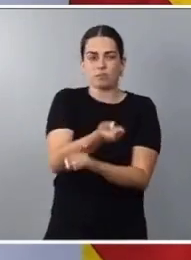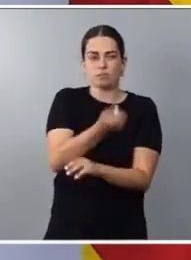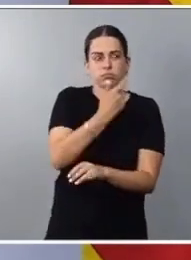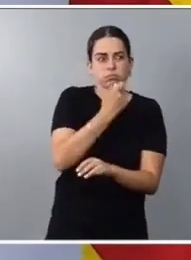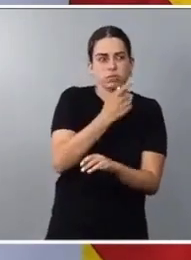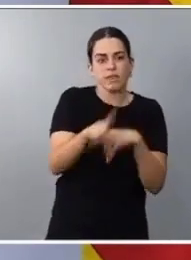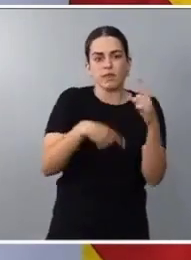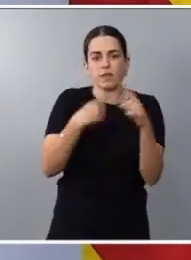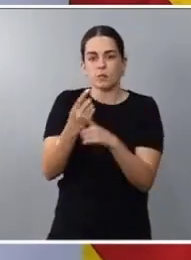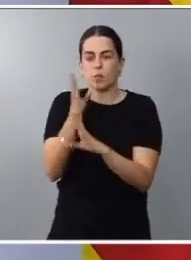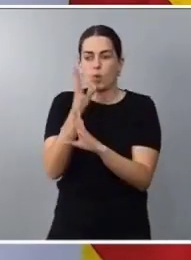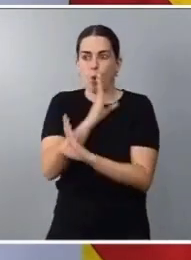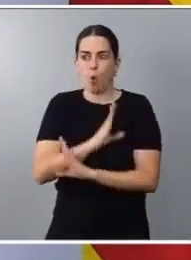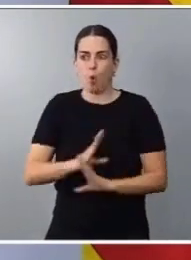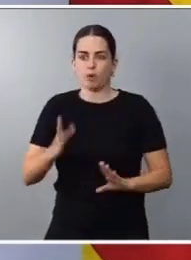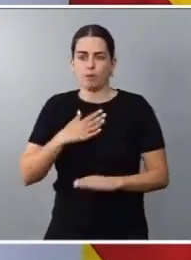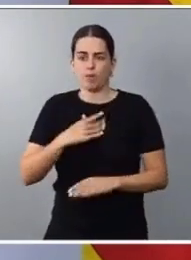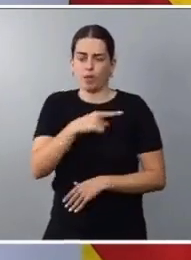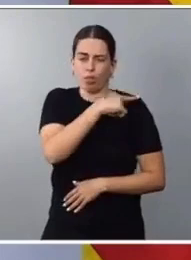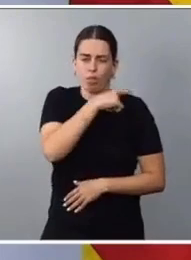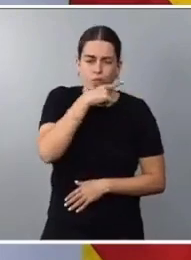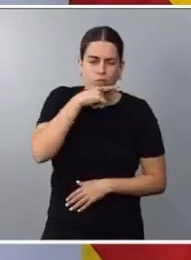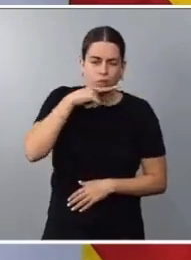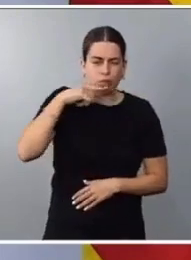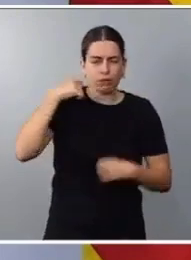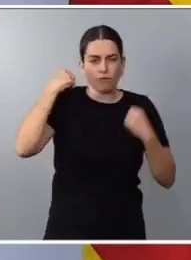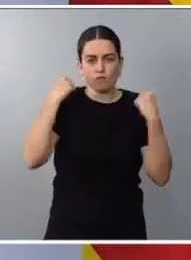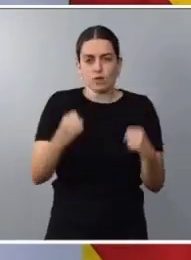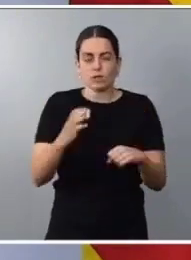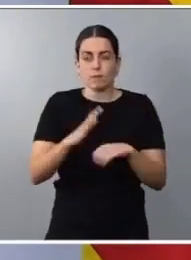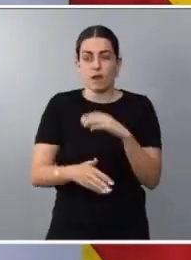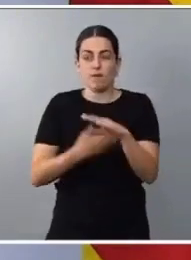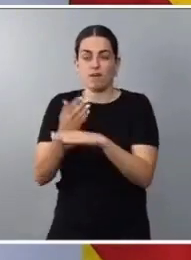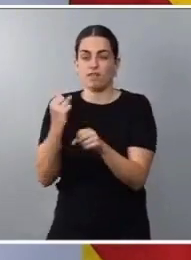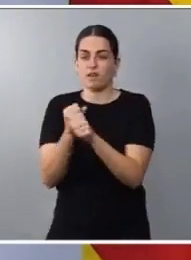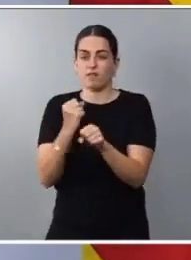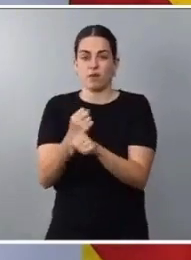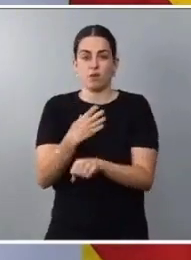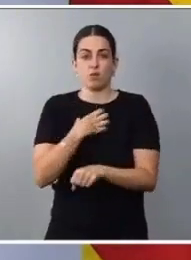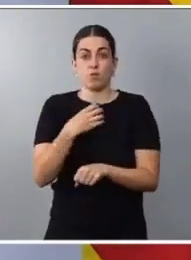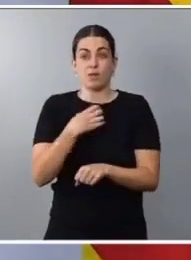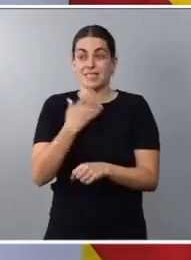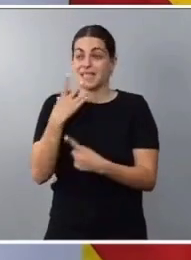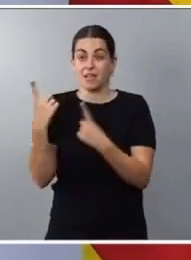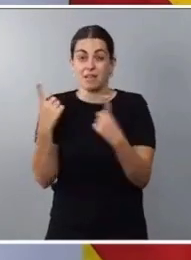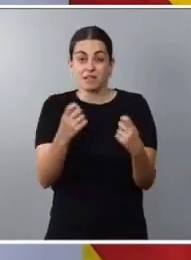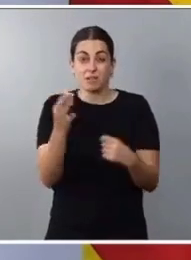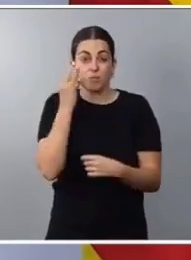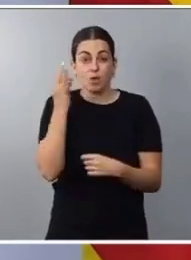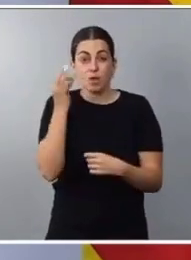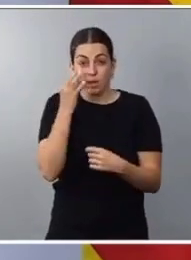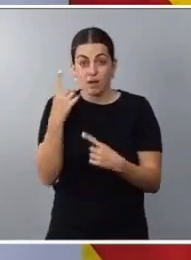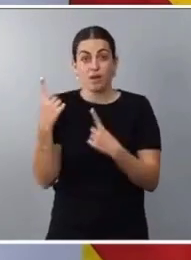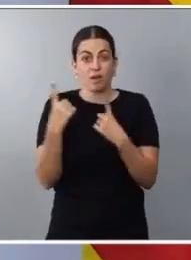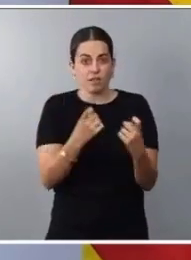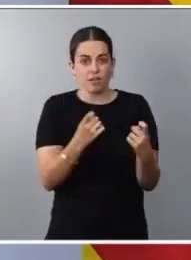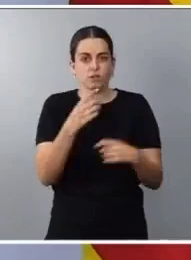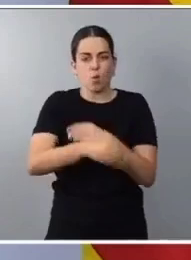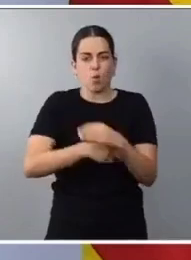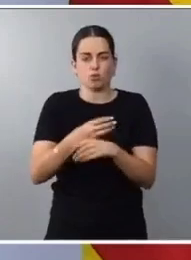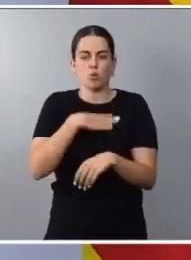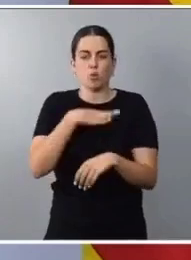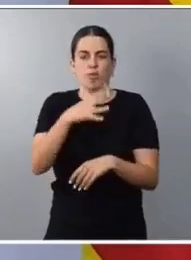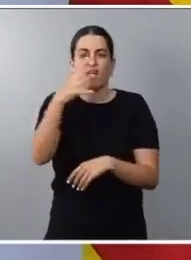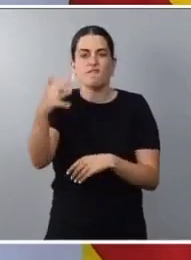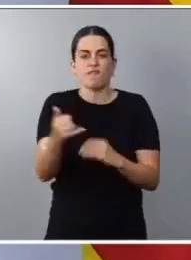que esos días estamos con un dolor que nos incapacita para trabajar. Todas aquellas mujeres que lo necesiten podrán hacer uso de esta incapacidad temporal